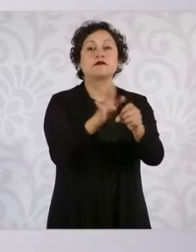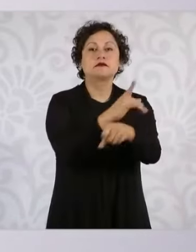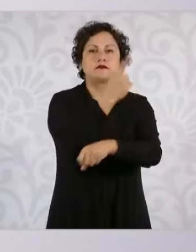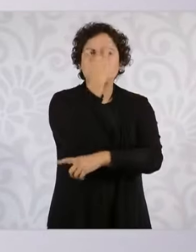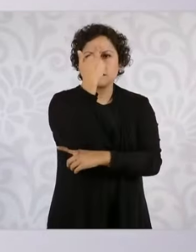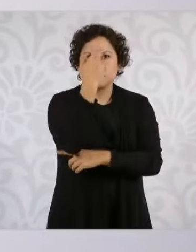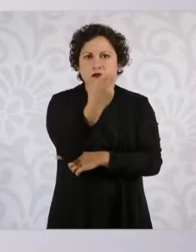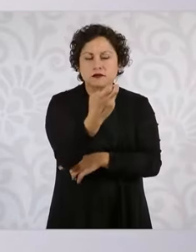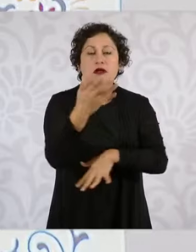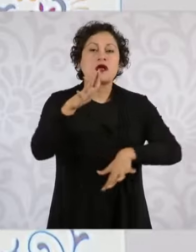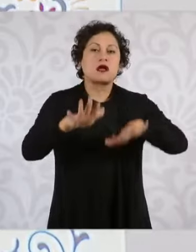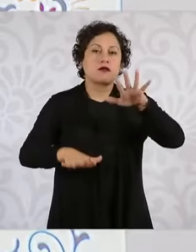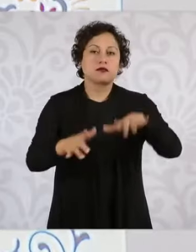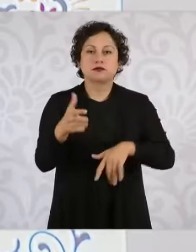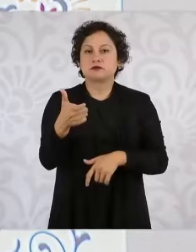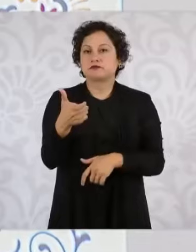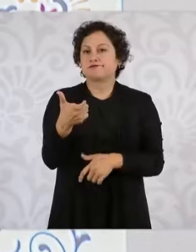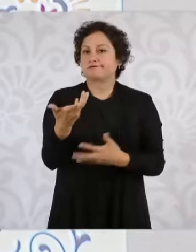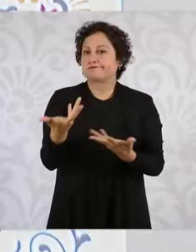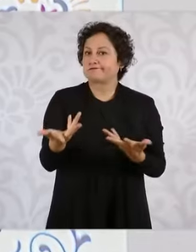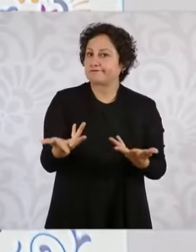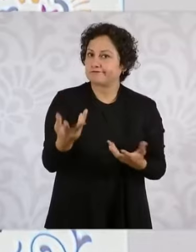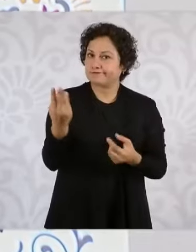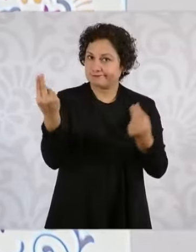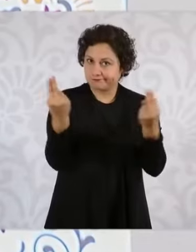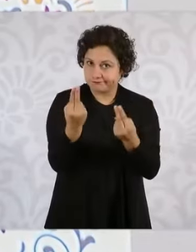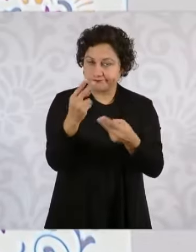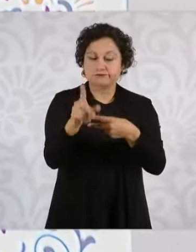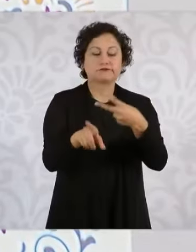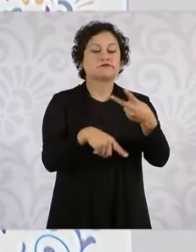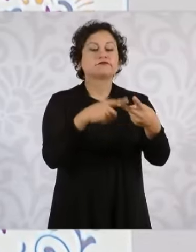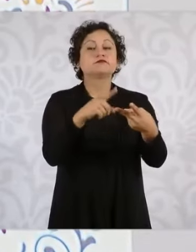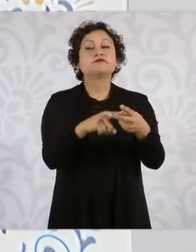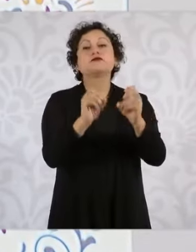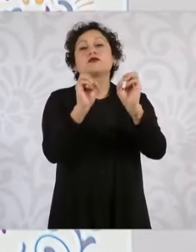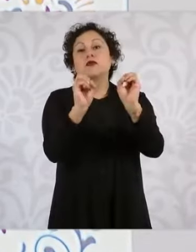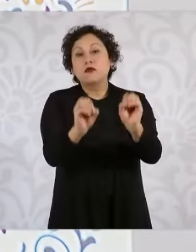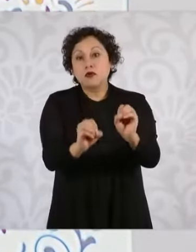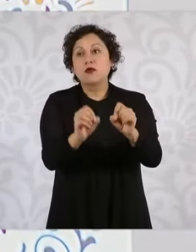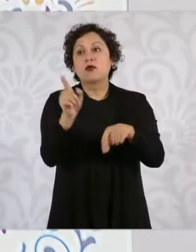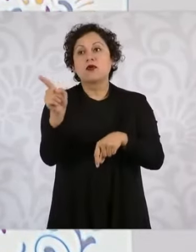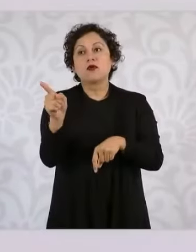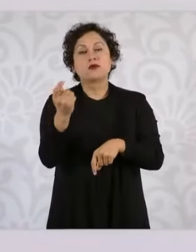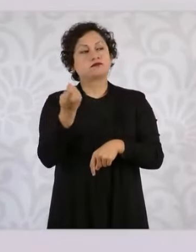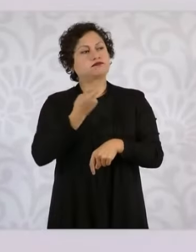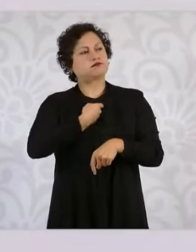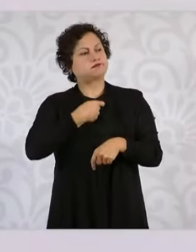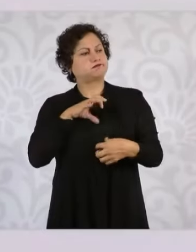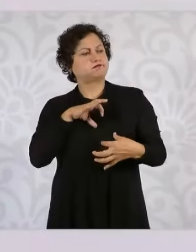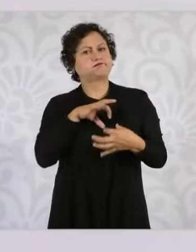razones económicas, otra puede ser por razones de identidad,